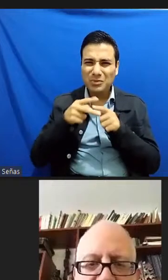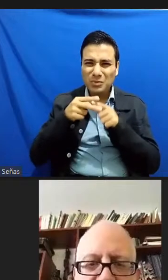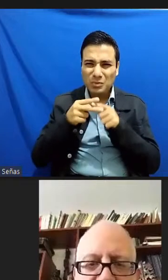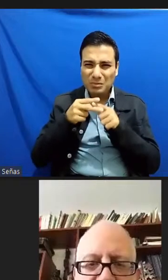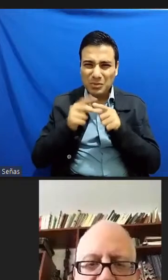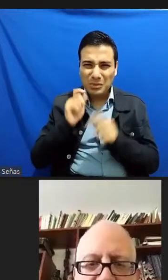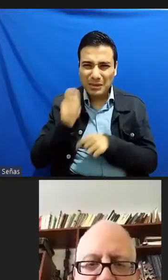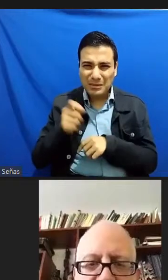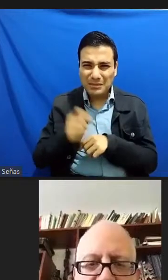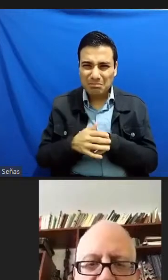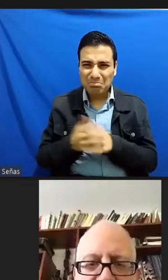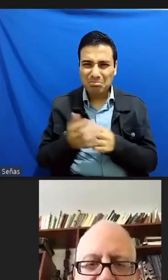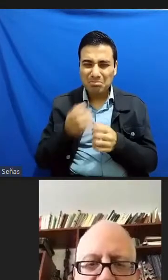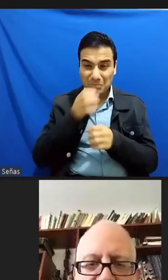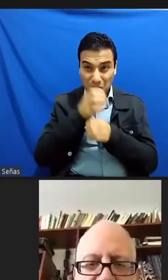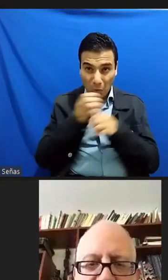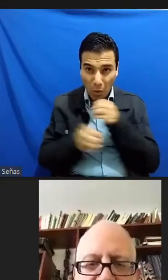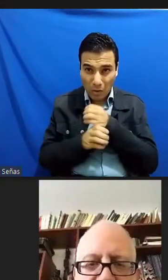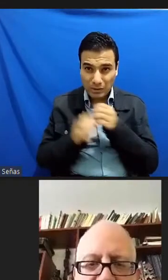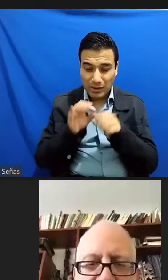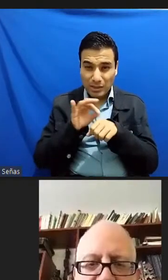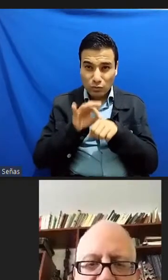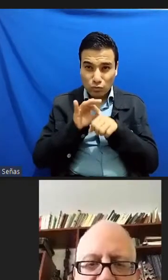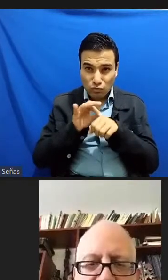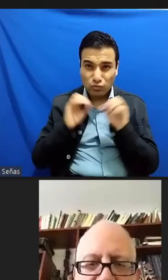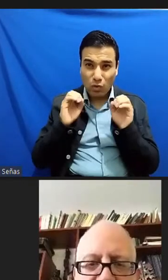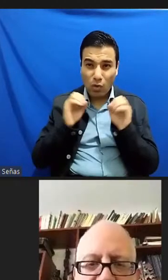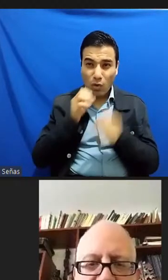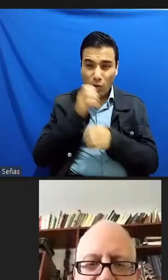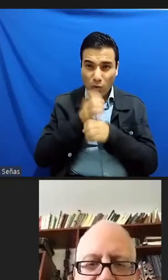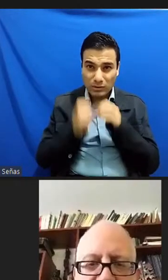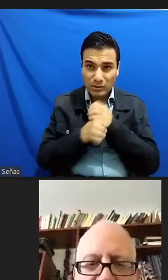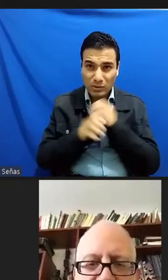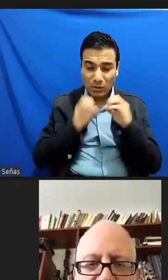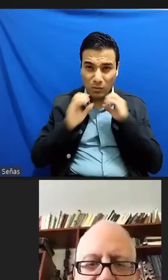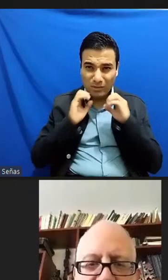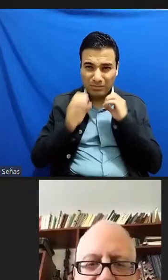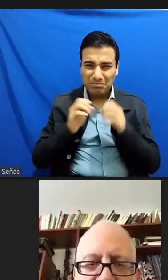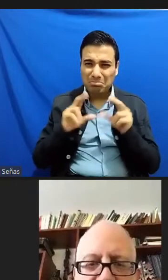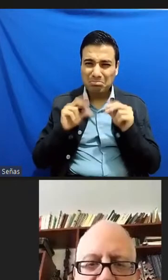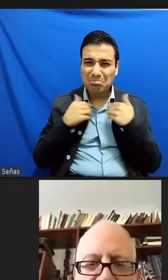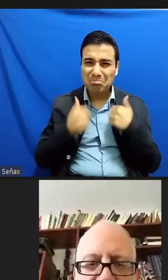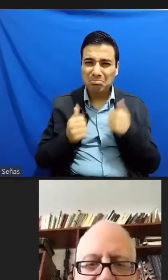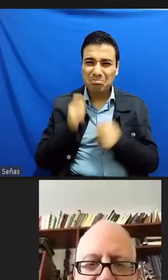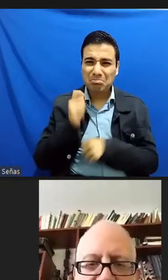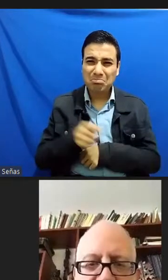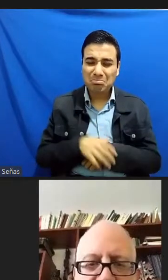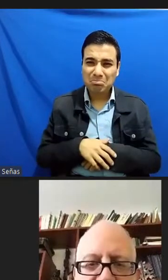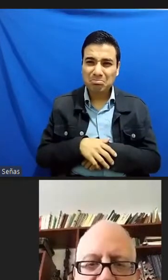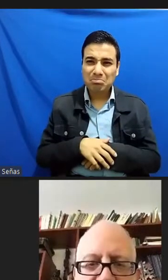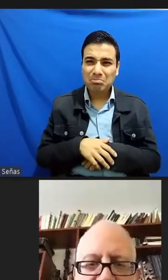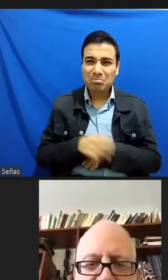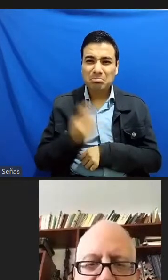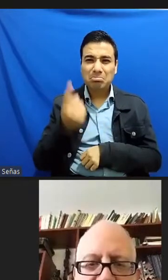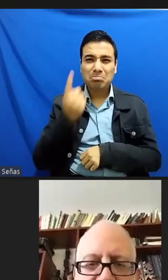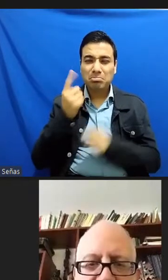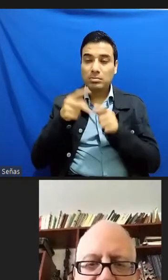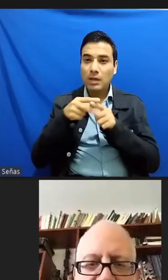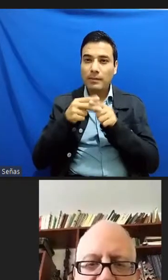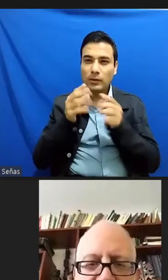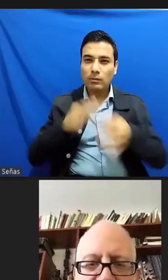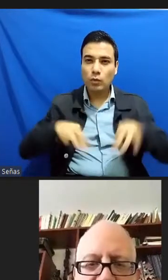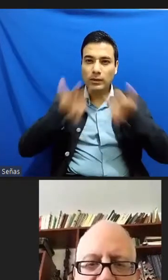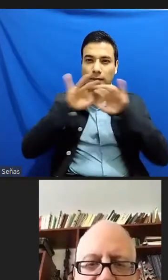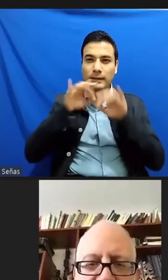físicos instrumentos de comunicación no entiendo la herramienta más importante para conseguir